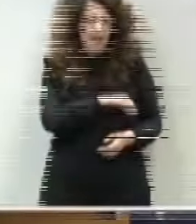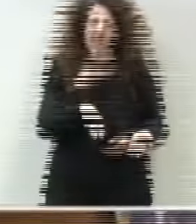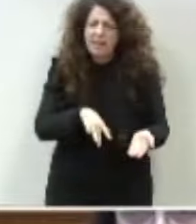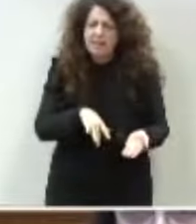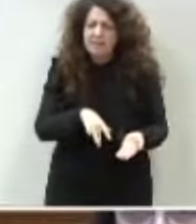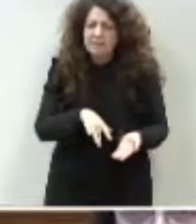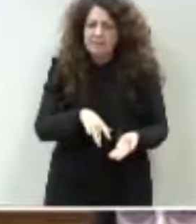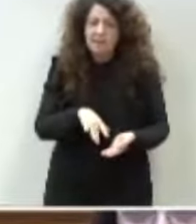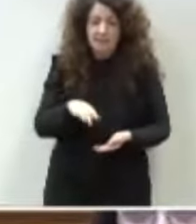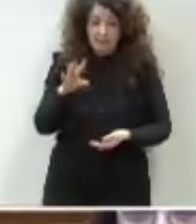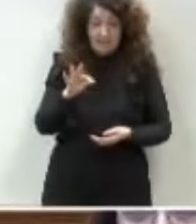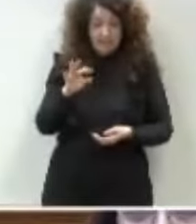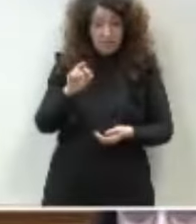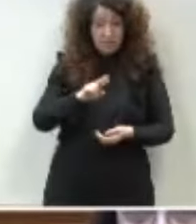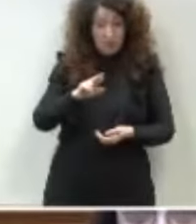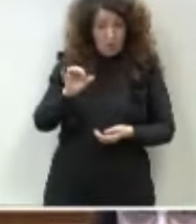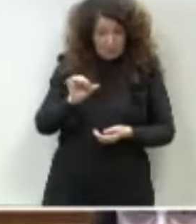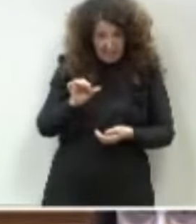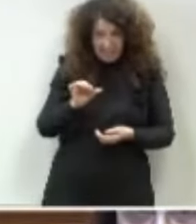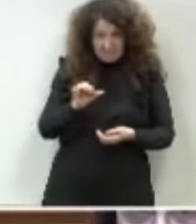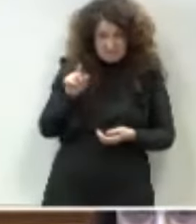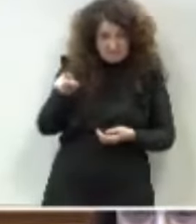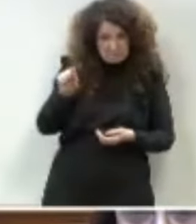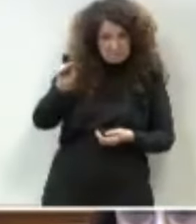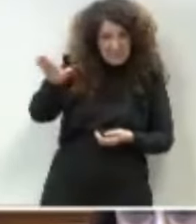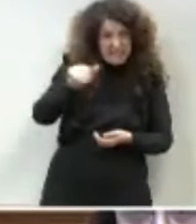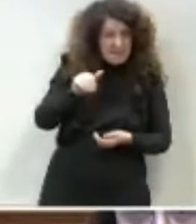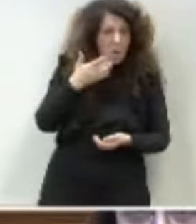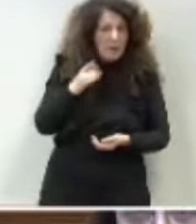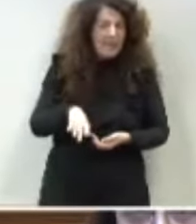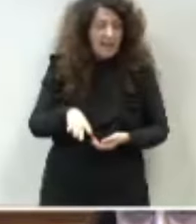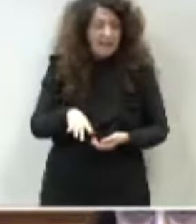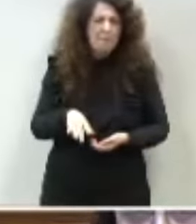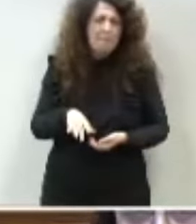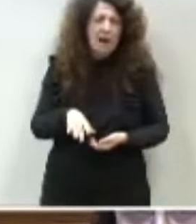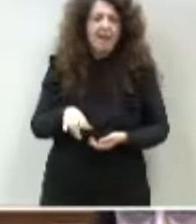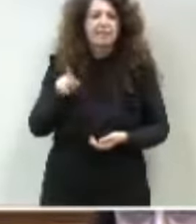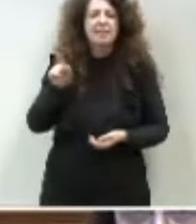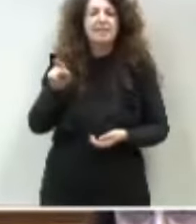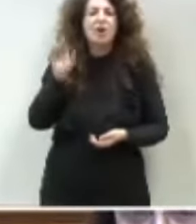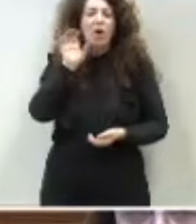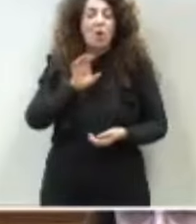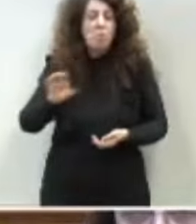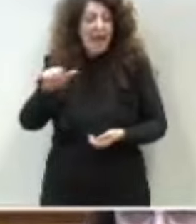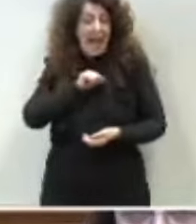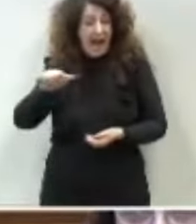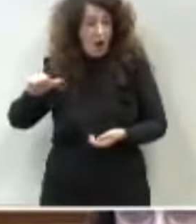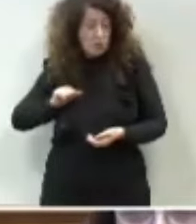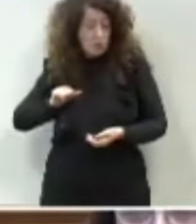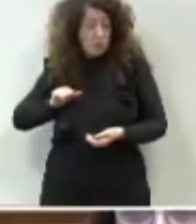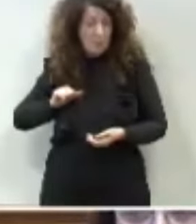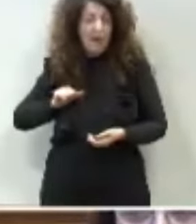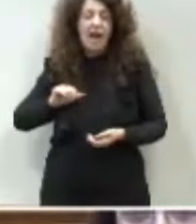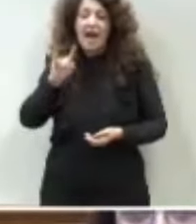dimisión. ¿Quién le llamó? ¿Quién le llamó para ser la comunidad autónoma, la Canaria, que más